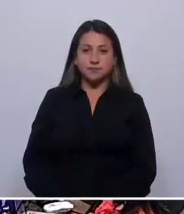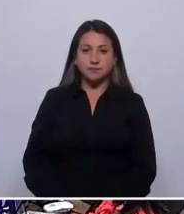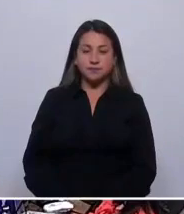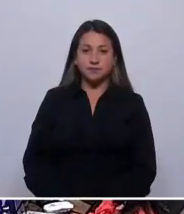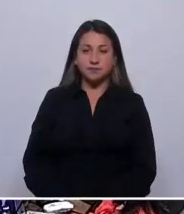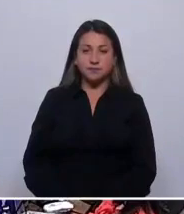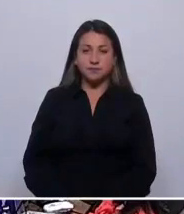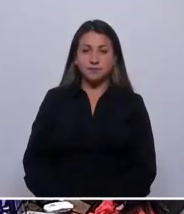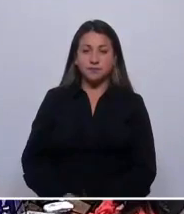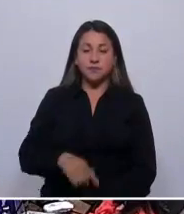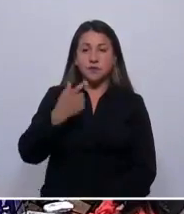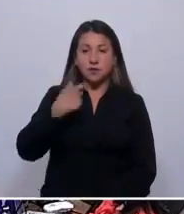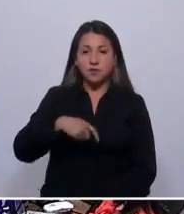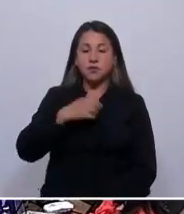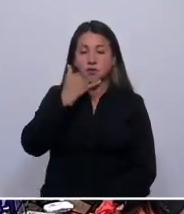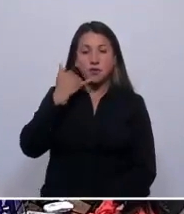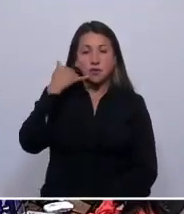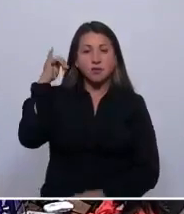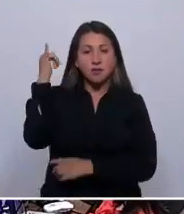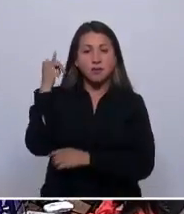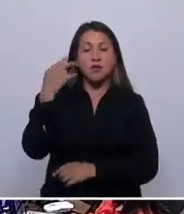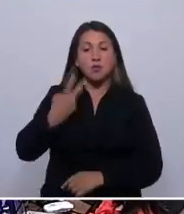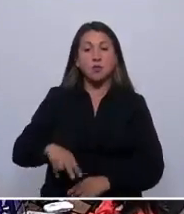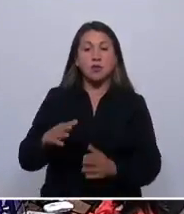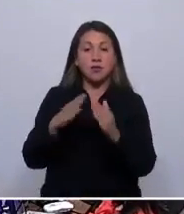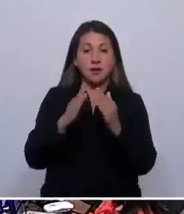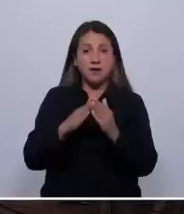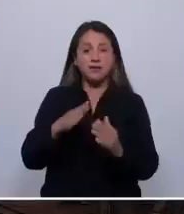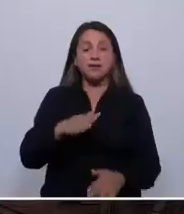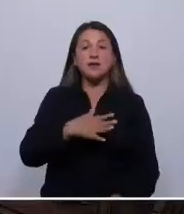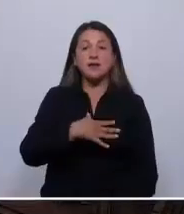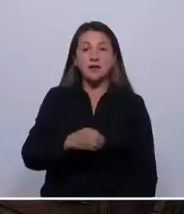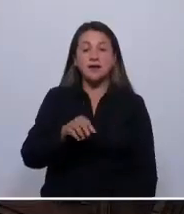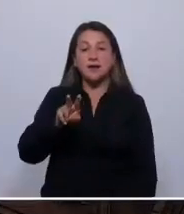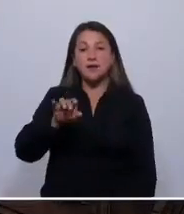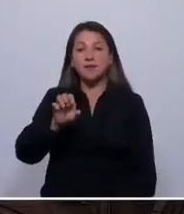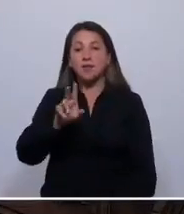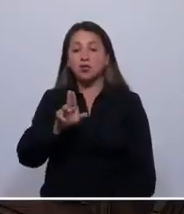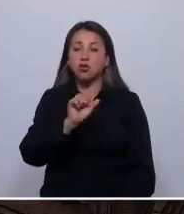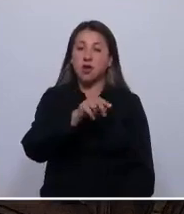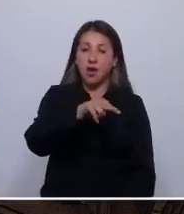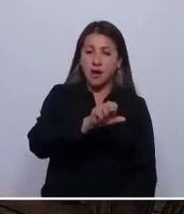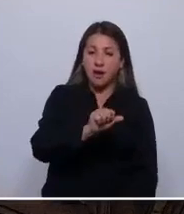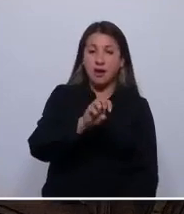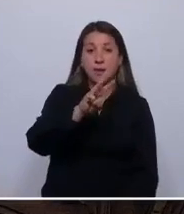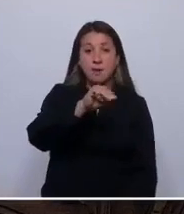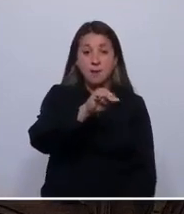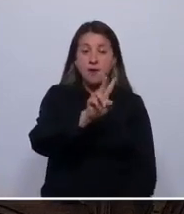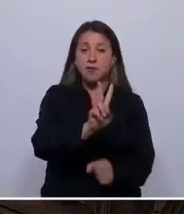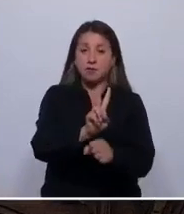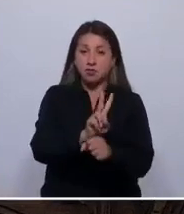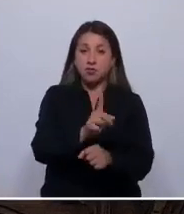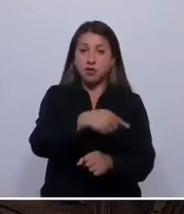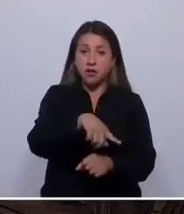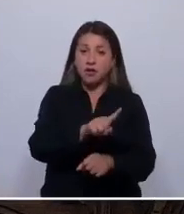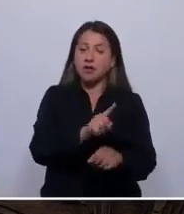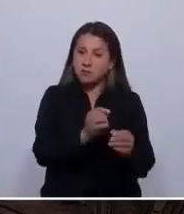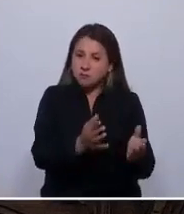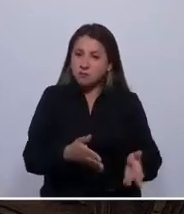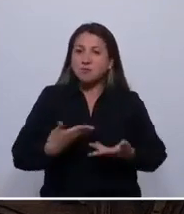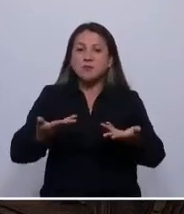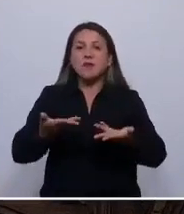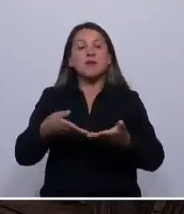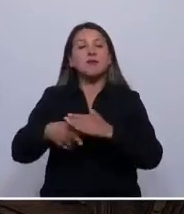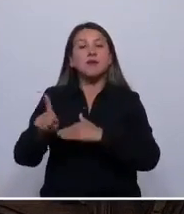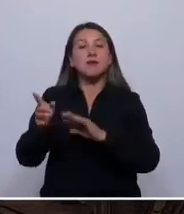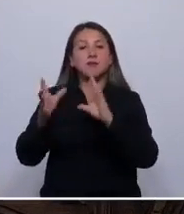Soy Damaris, nieta de obrero y dueña de casa, hija de Víctor y Ana María. Mi madre, profesora, me empujó al mundo en el Hospital